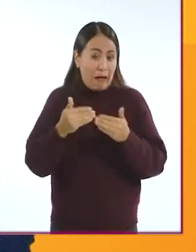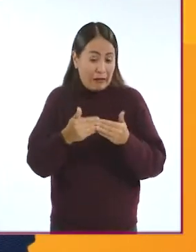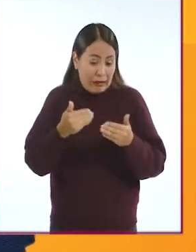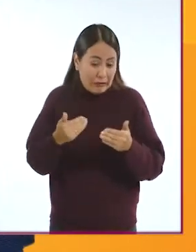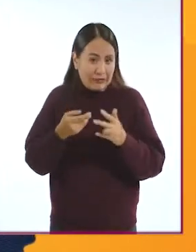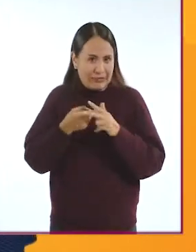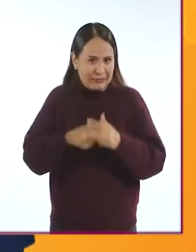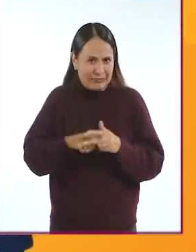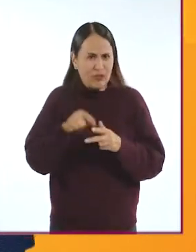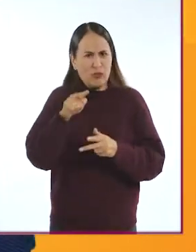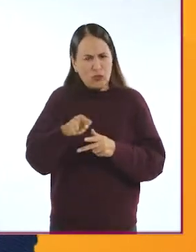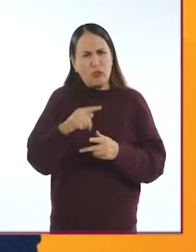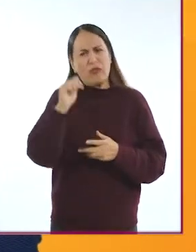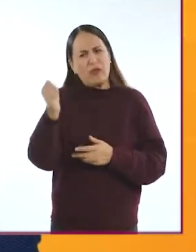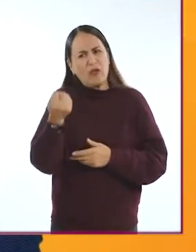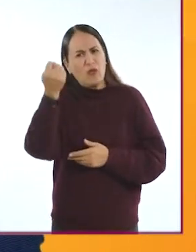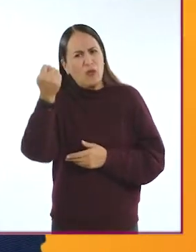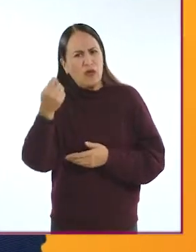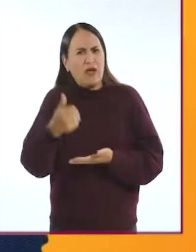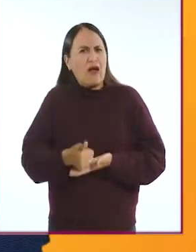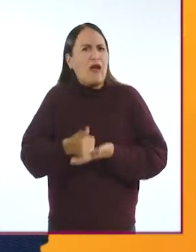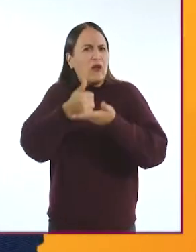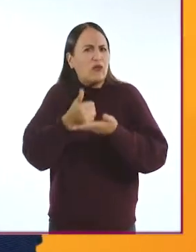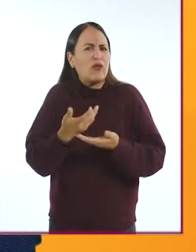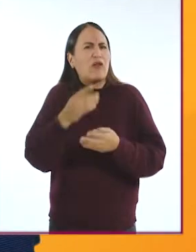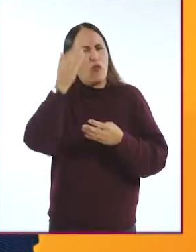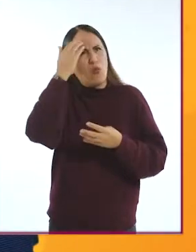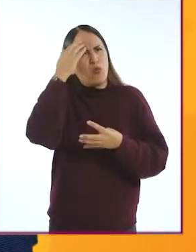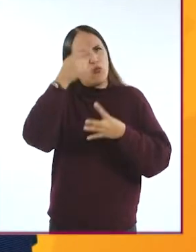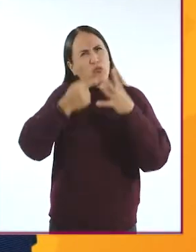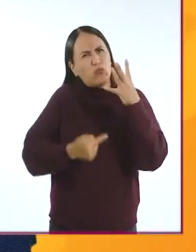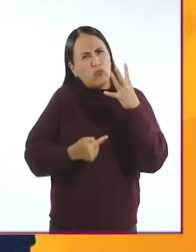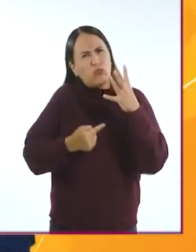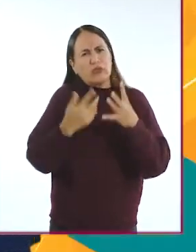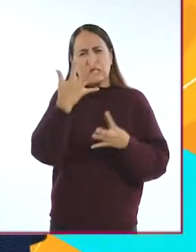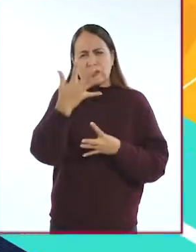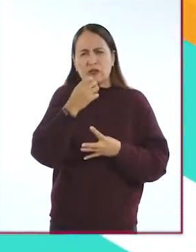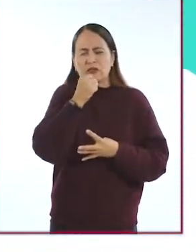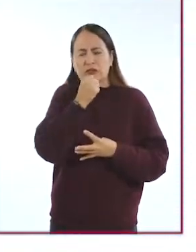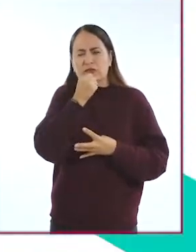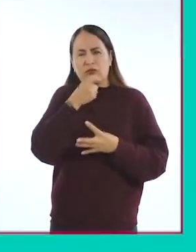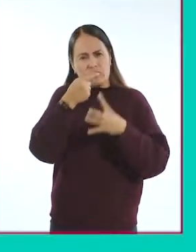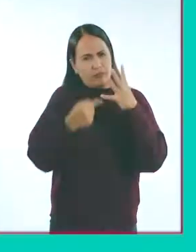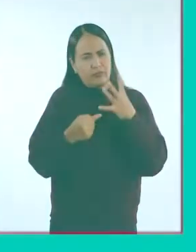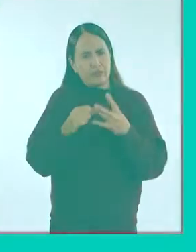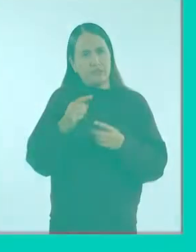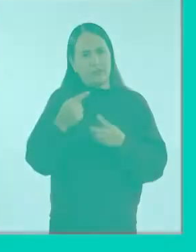de iniciar, piensa qué tecnologías asistivas conoces. Cinco segundos y contando. ¡Venga!